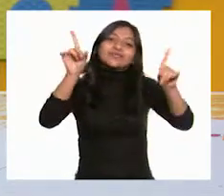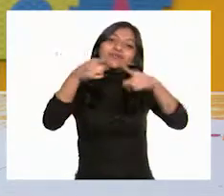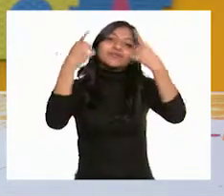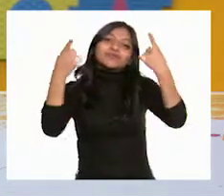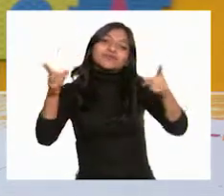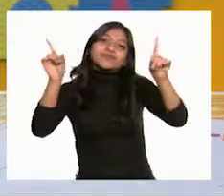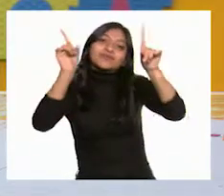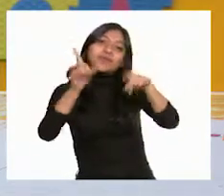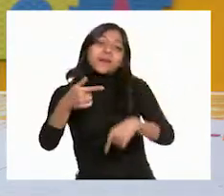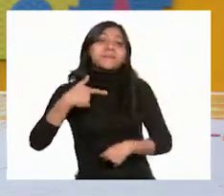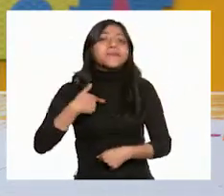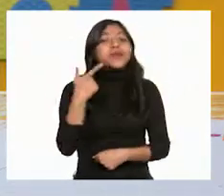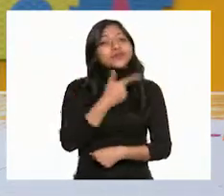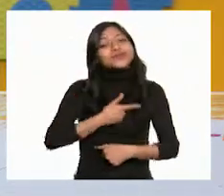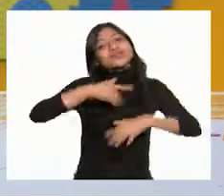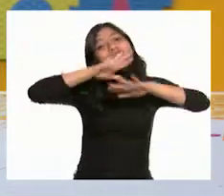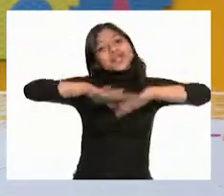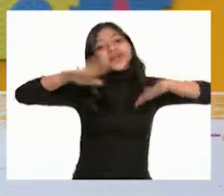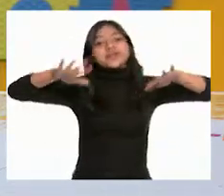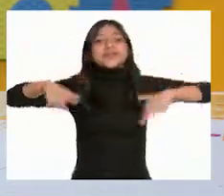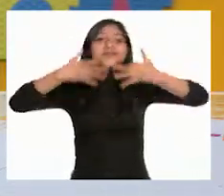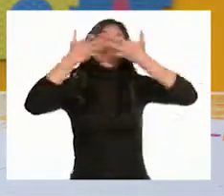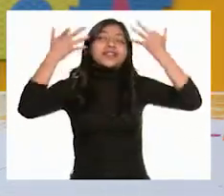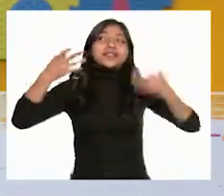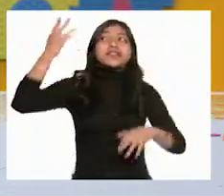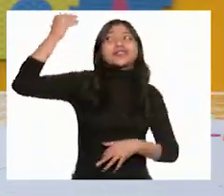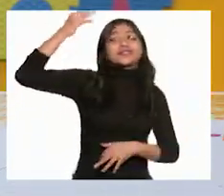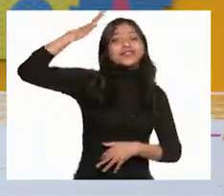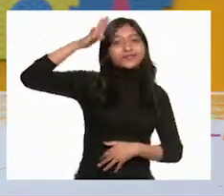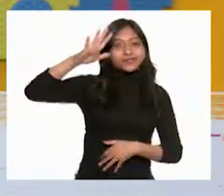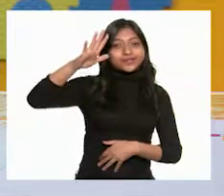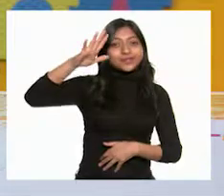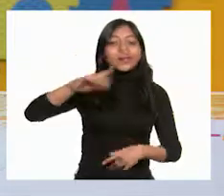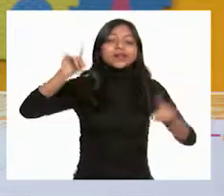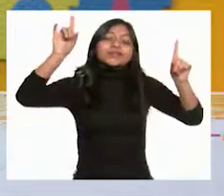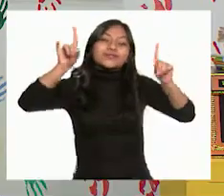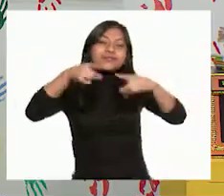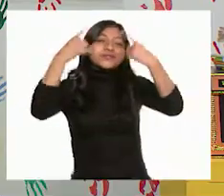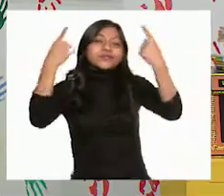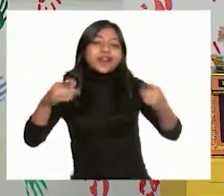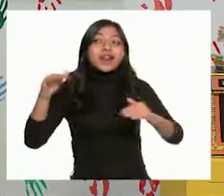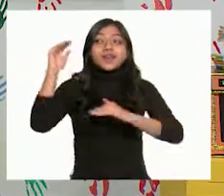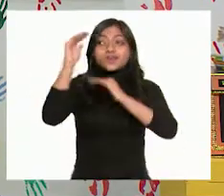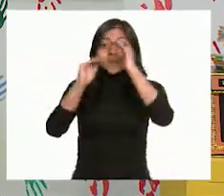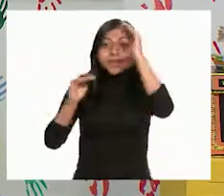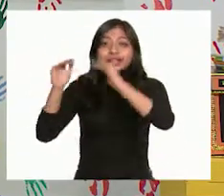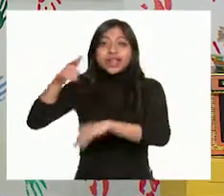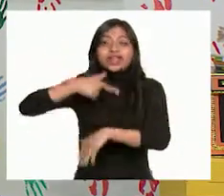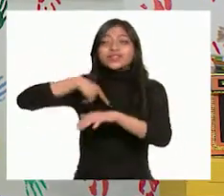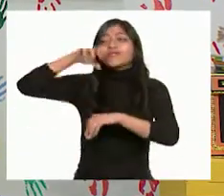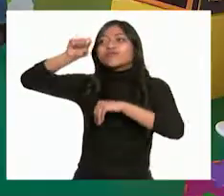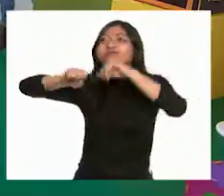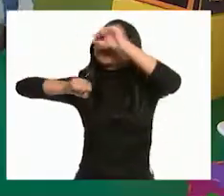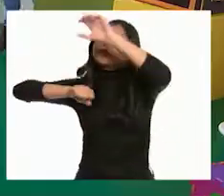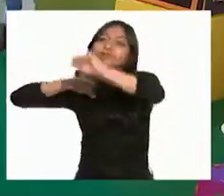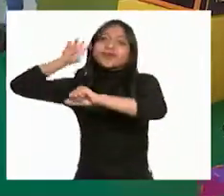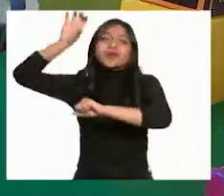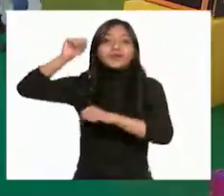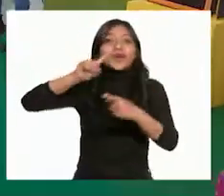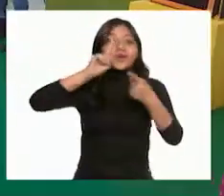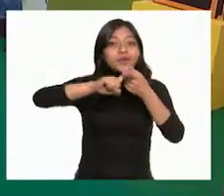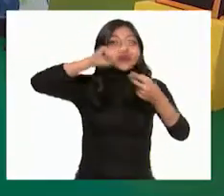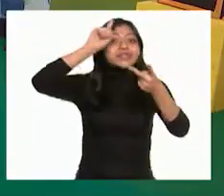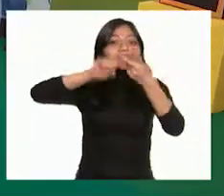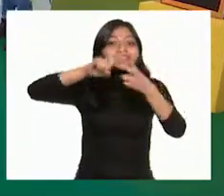Me gusta el mar, la tierra y el sol y las montañas escalar. Y